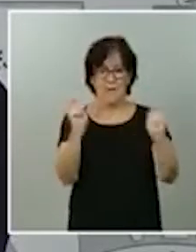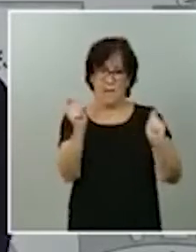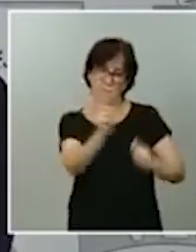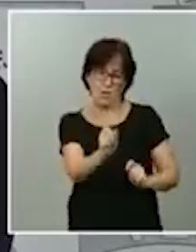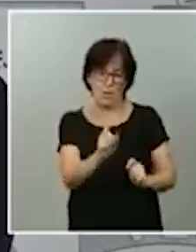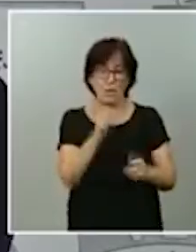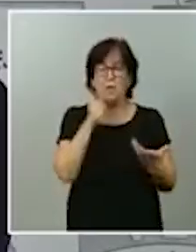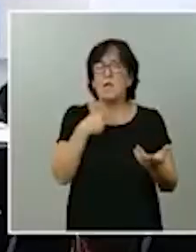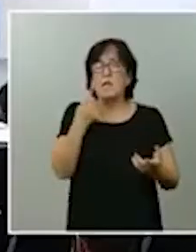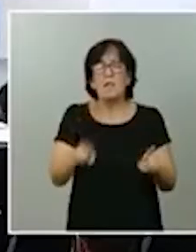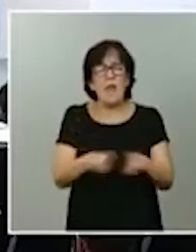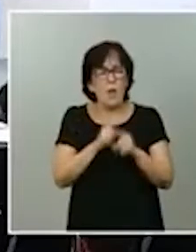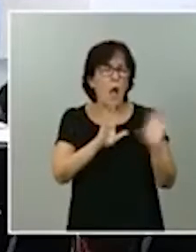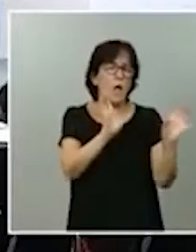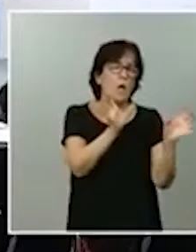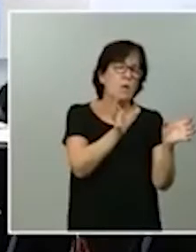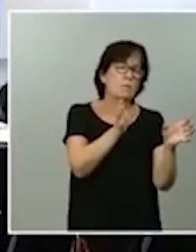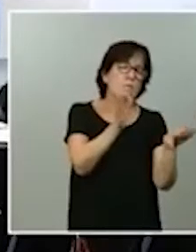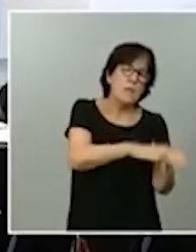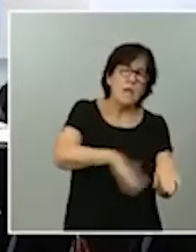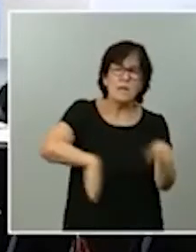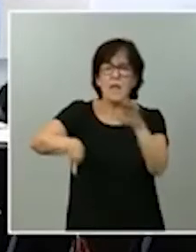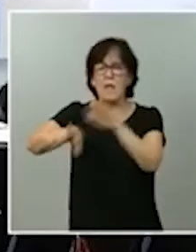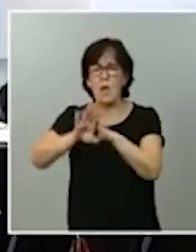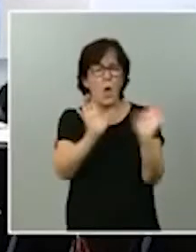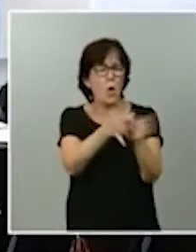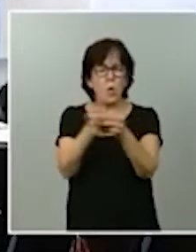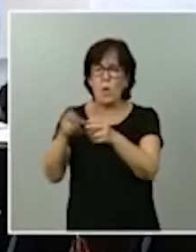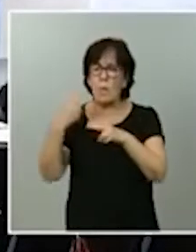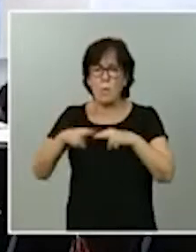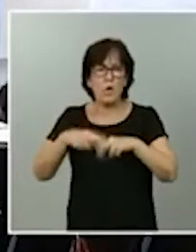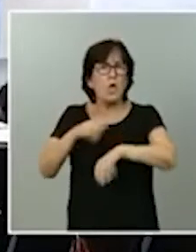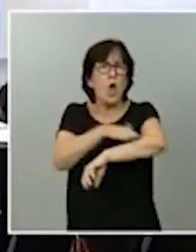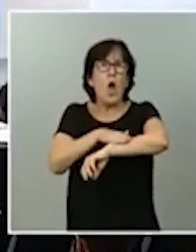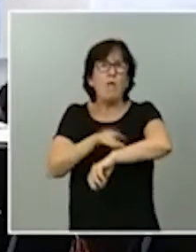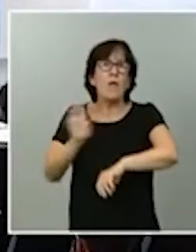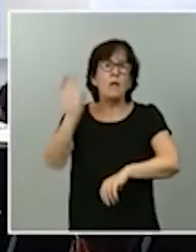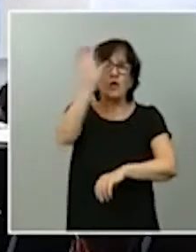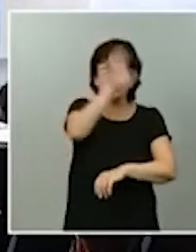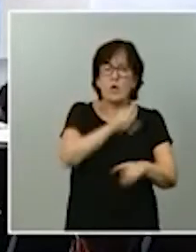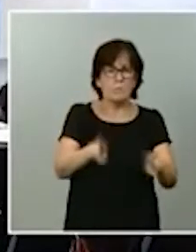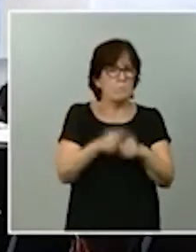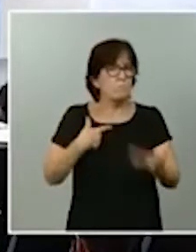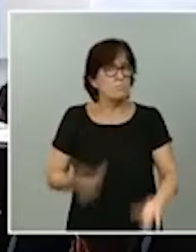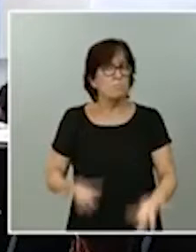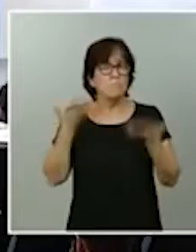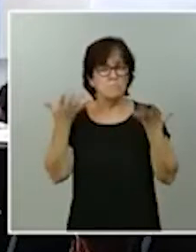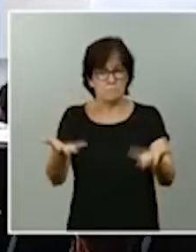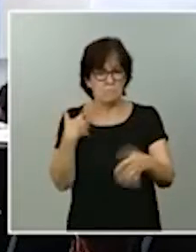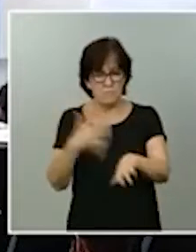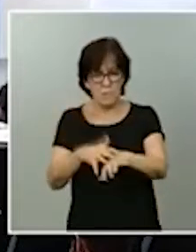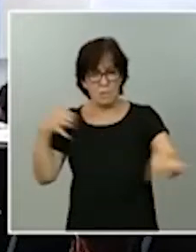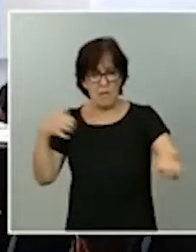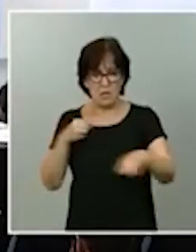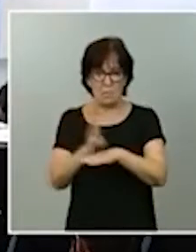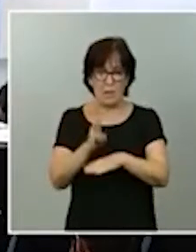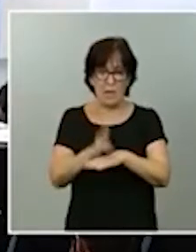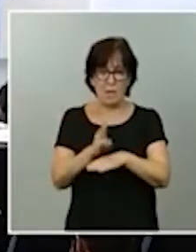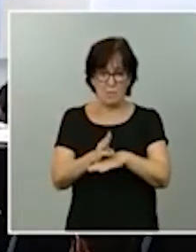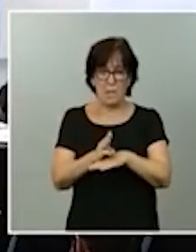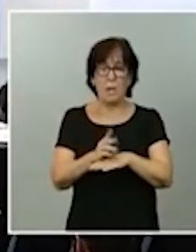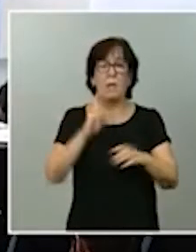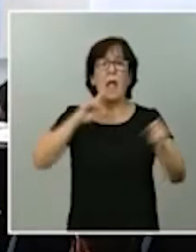sea el color político del Gobierno de turno, nosotros le ofrecemos la mayoría parlamentaria que sustenta a este Gobierno para aprobar